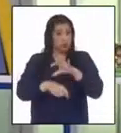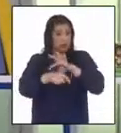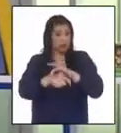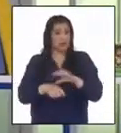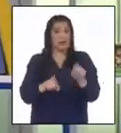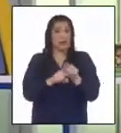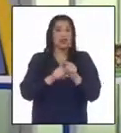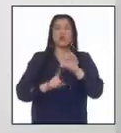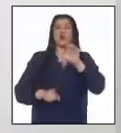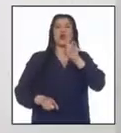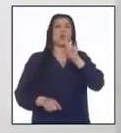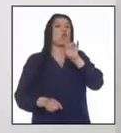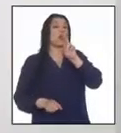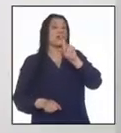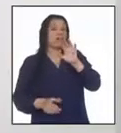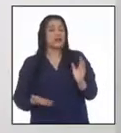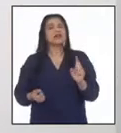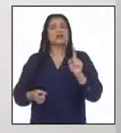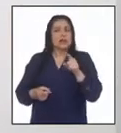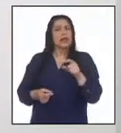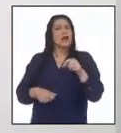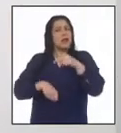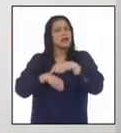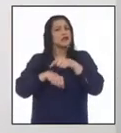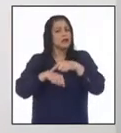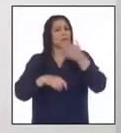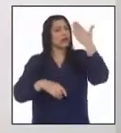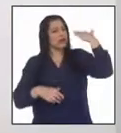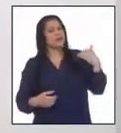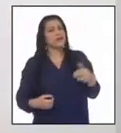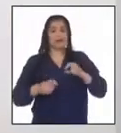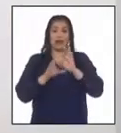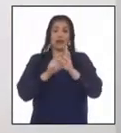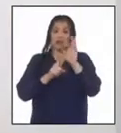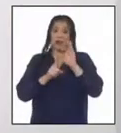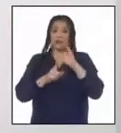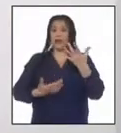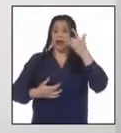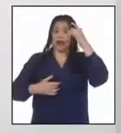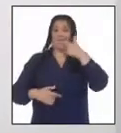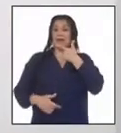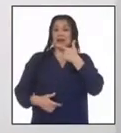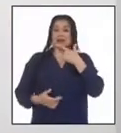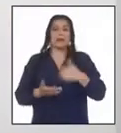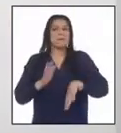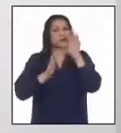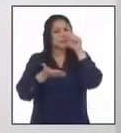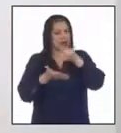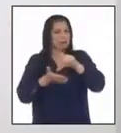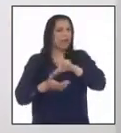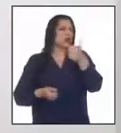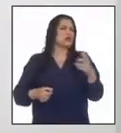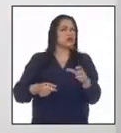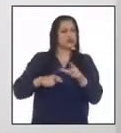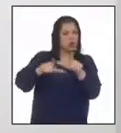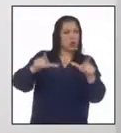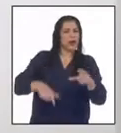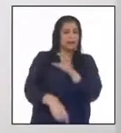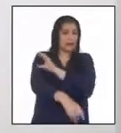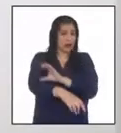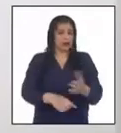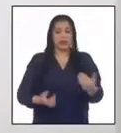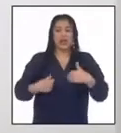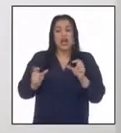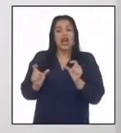conocido curanderismo? En tiempos de la fiebre amarilla, en Lima y otras ciudades principalmente de la costa, existían